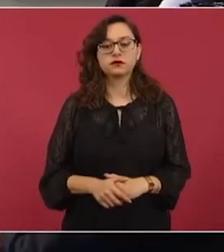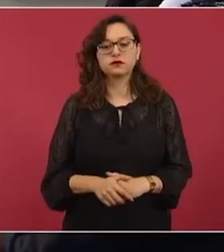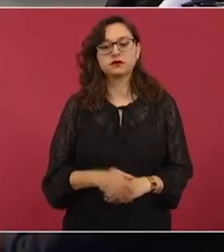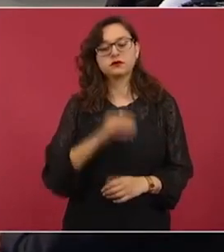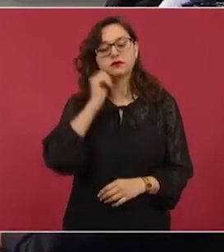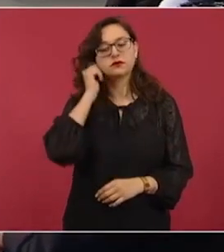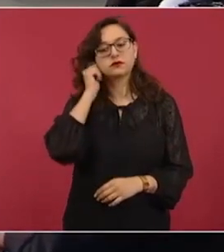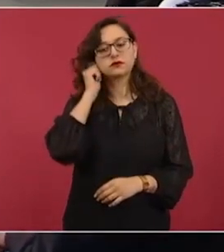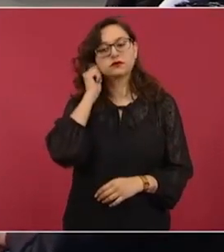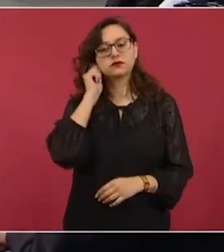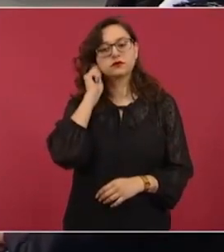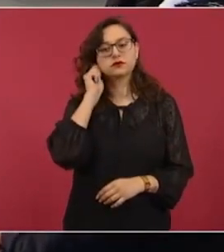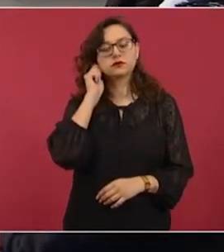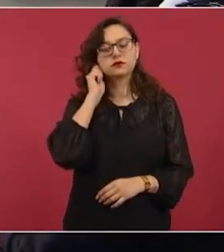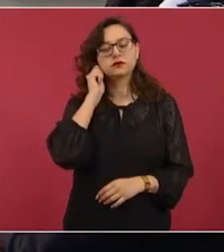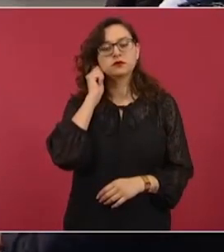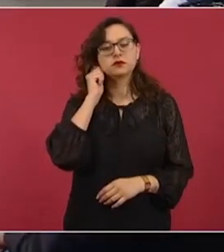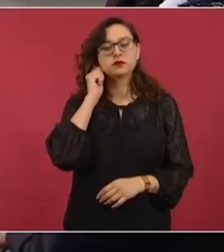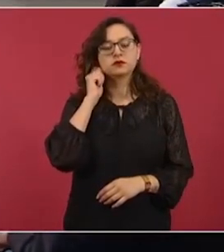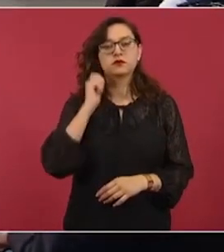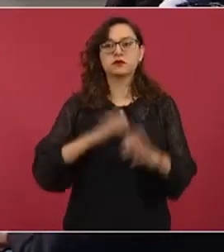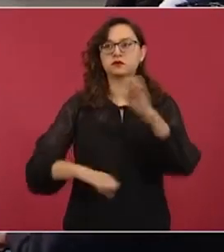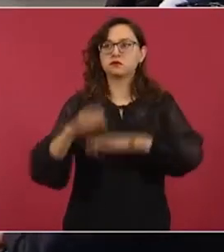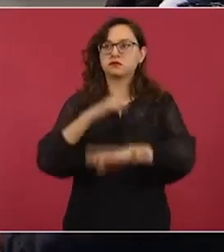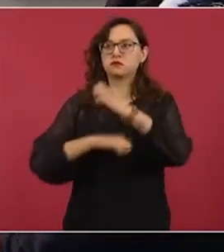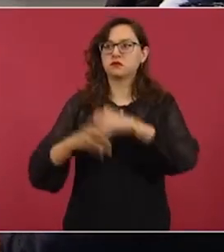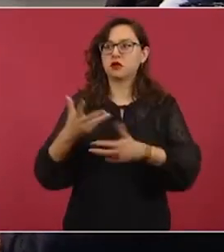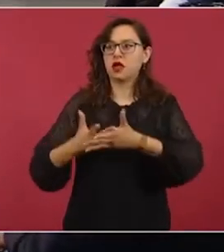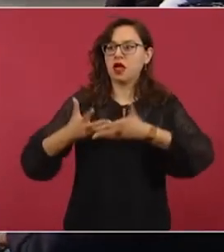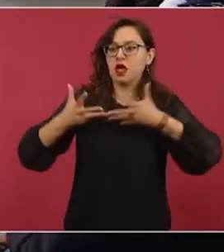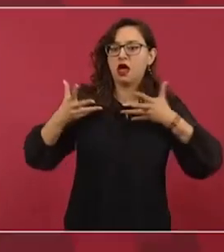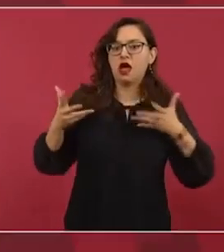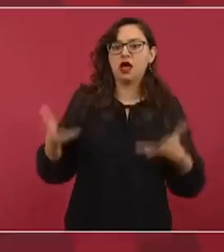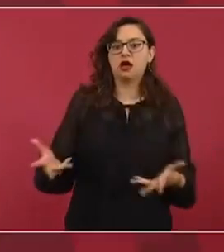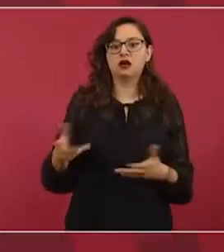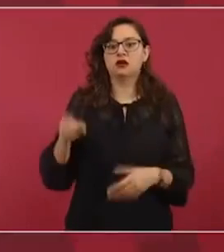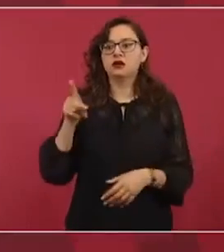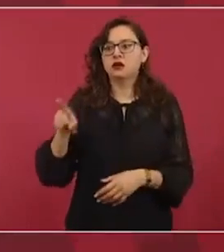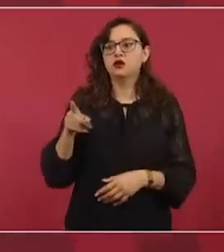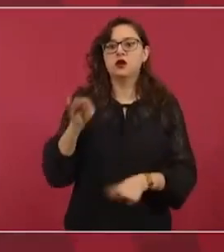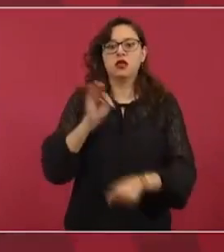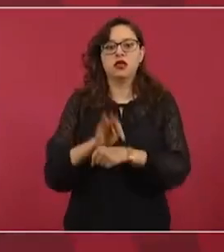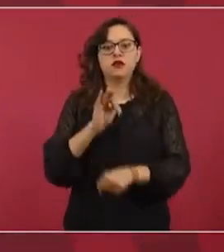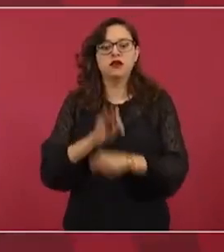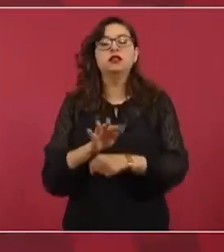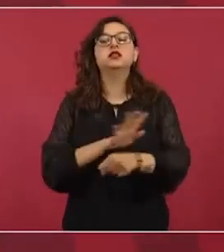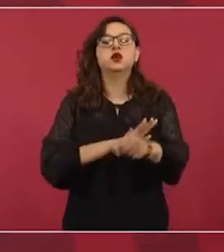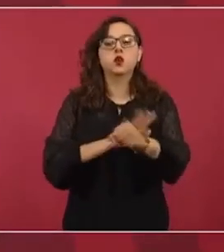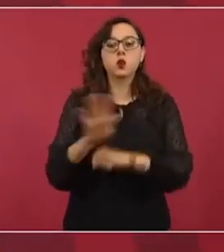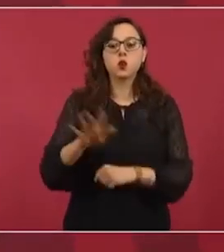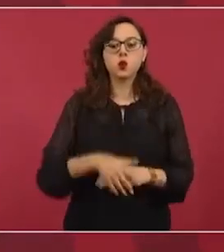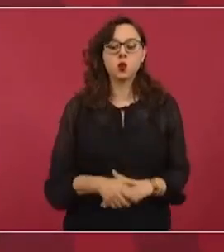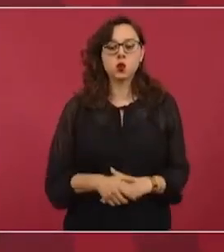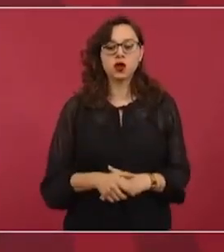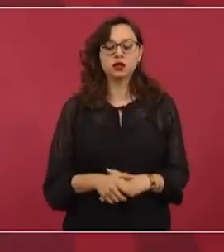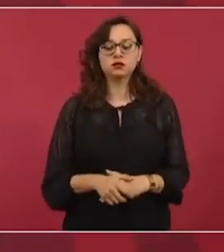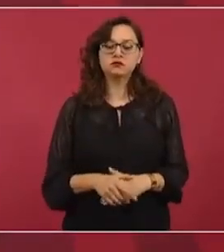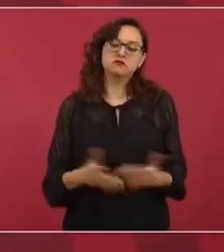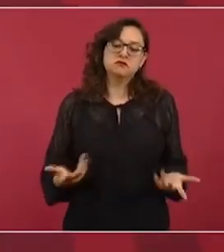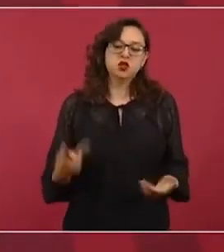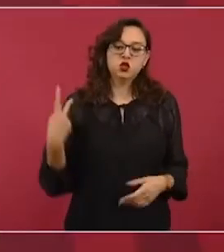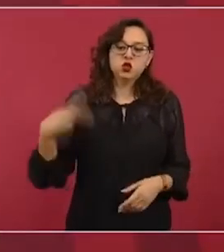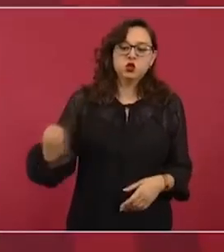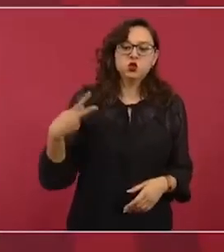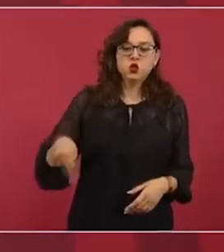de grandes corporaciones, entonces, ¿qué defienden esos intereses?